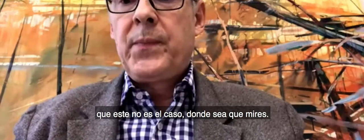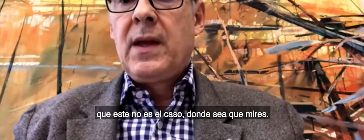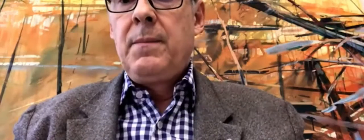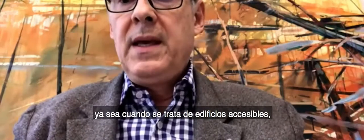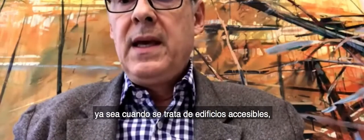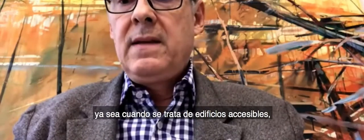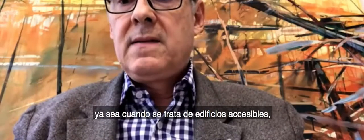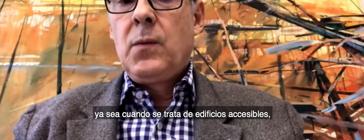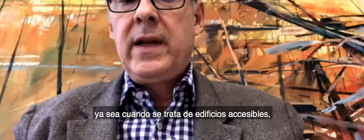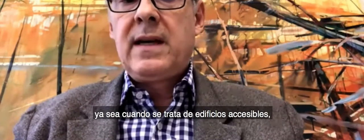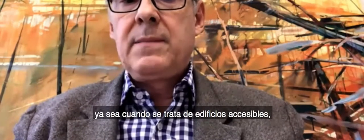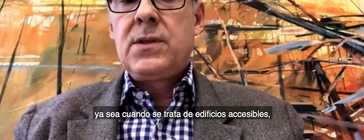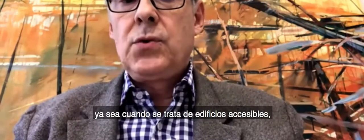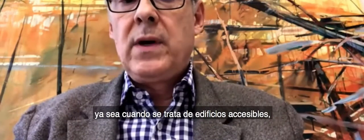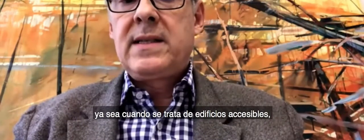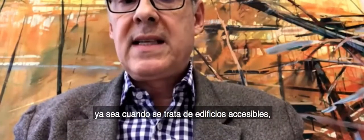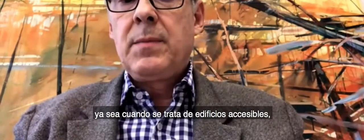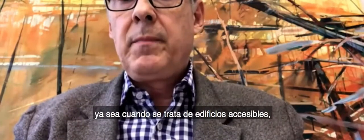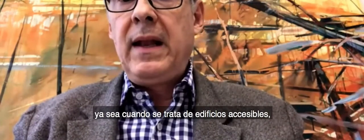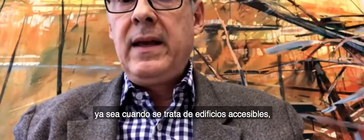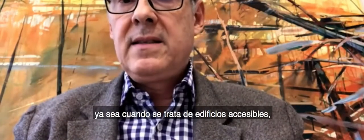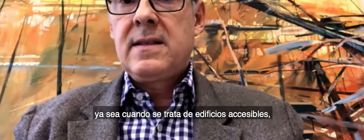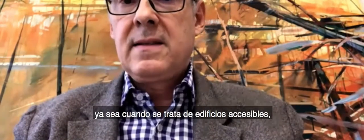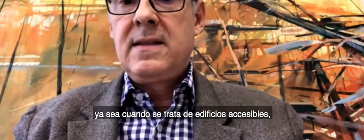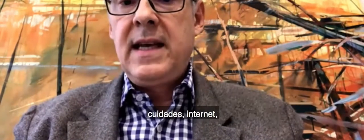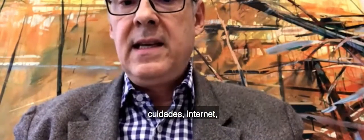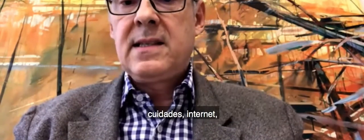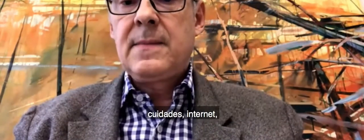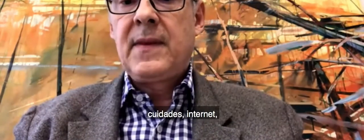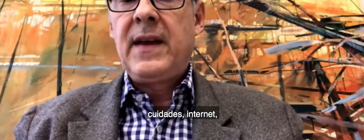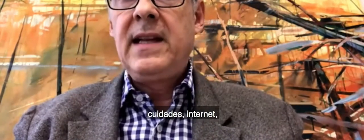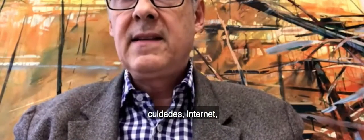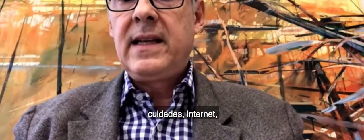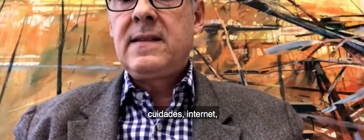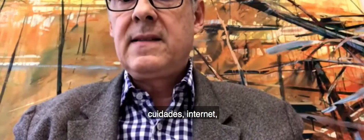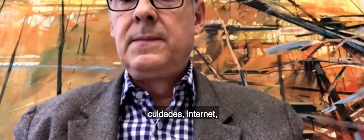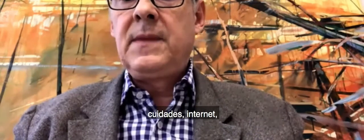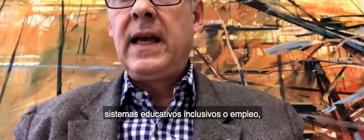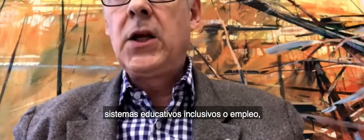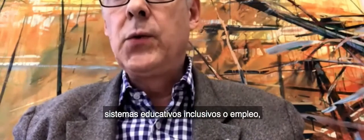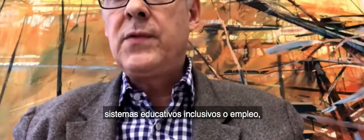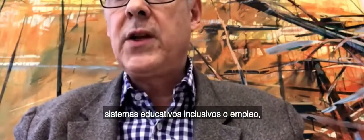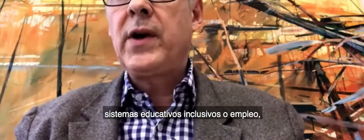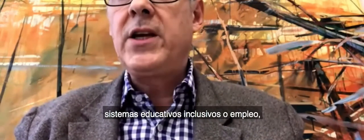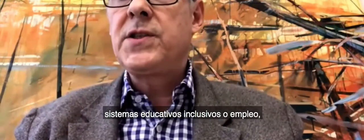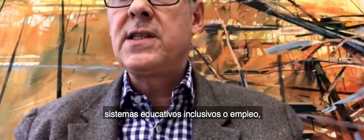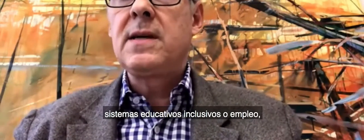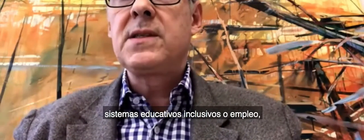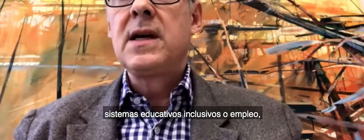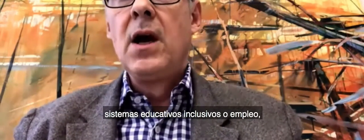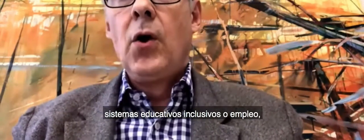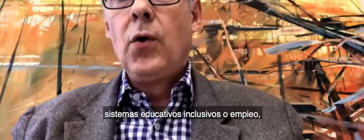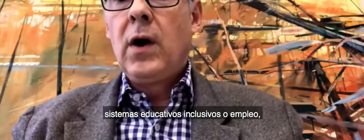be it when it comes to accessible buildings cities the internet inclusive education